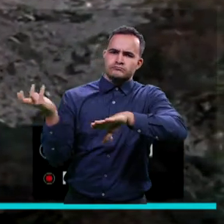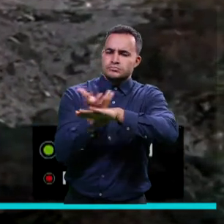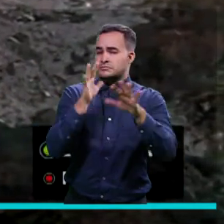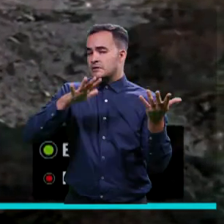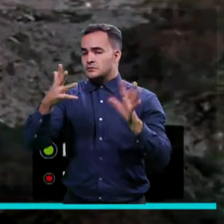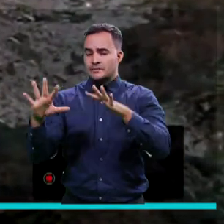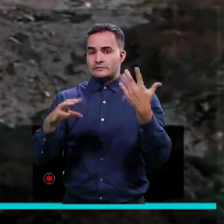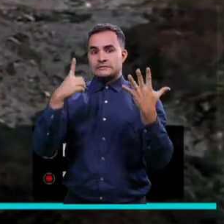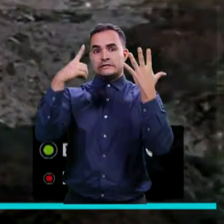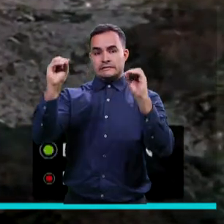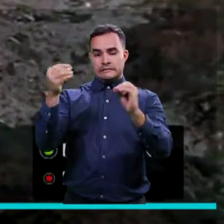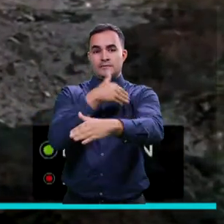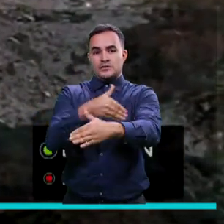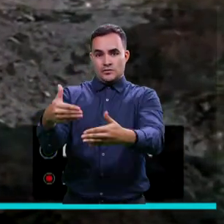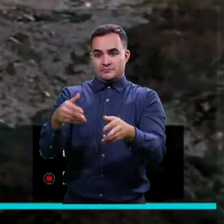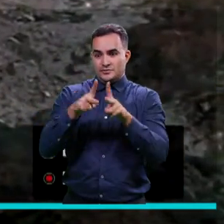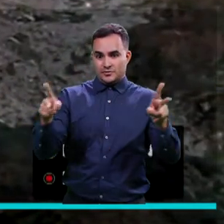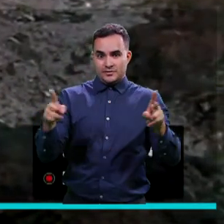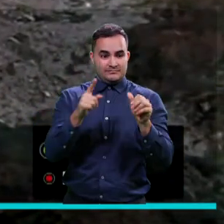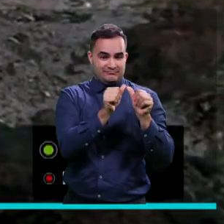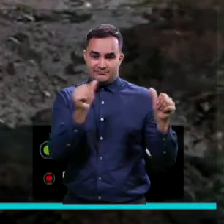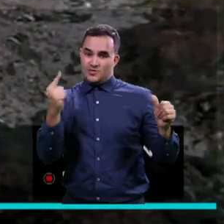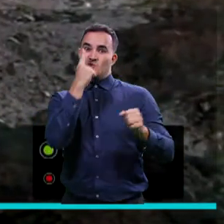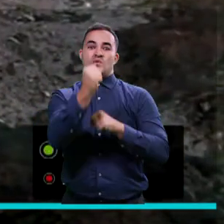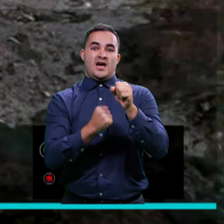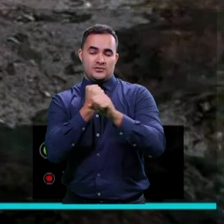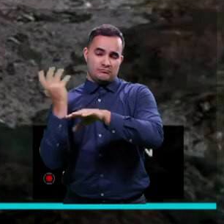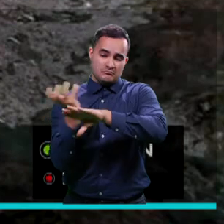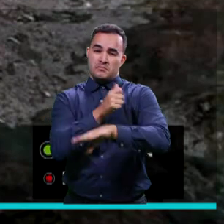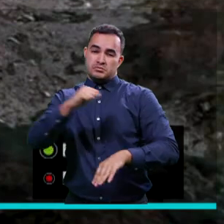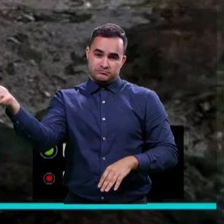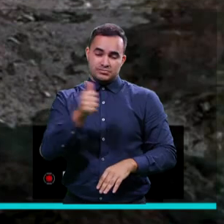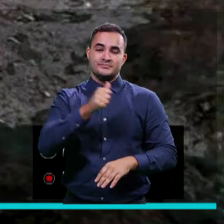a cerca de 60 millones de personas al año.